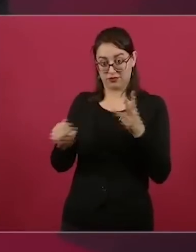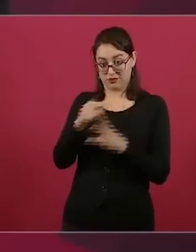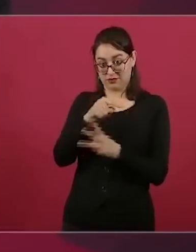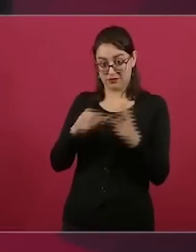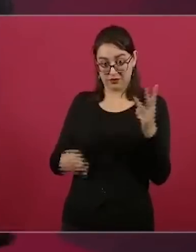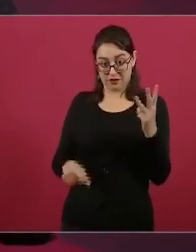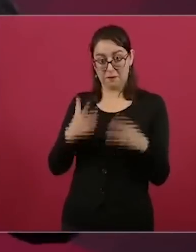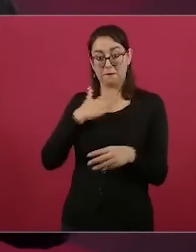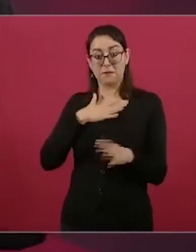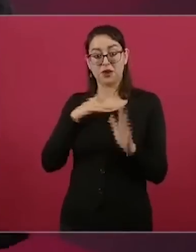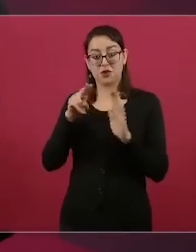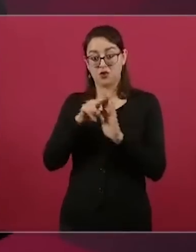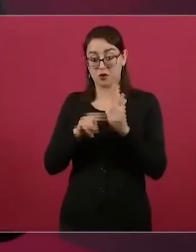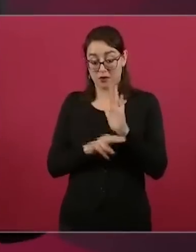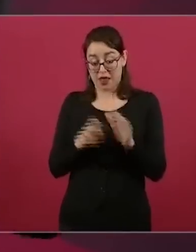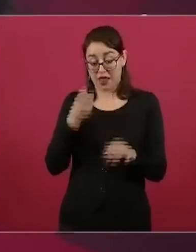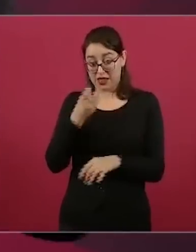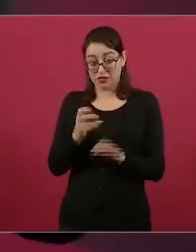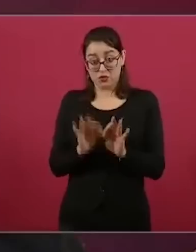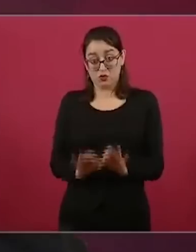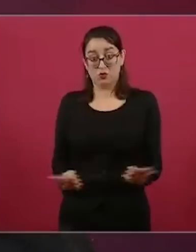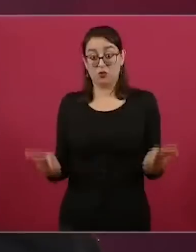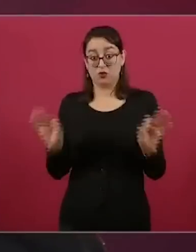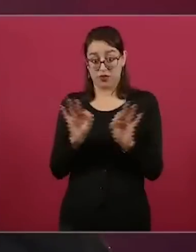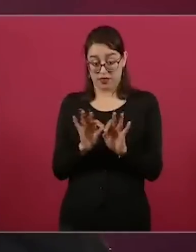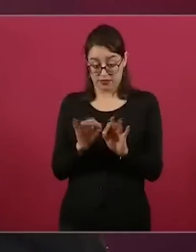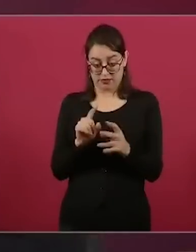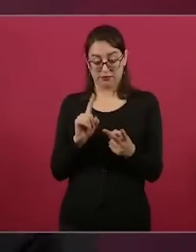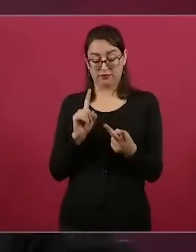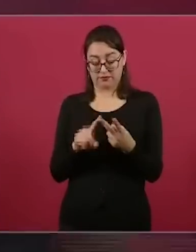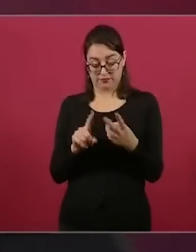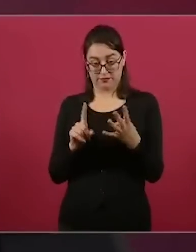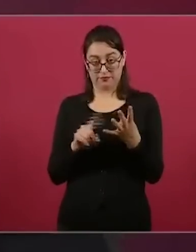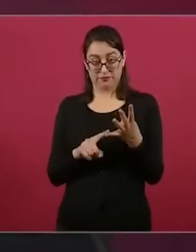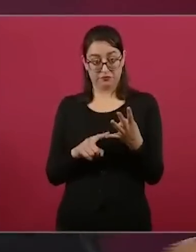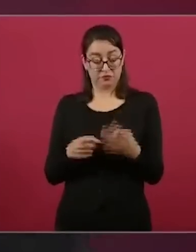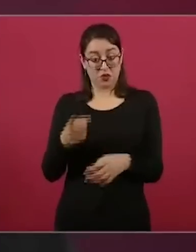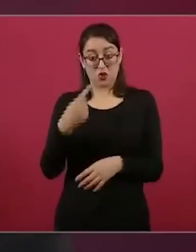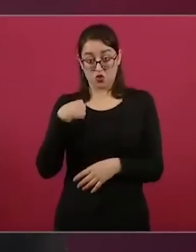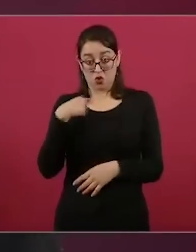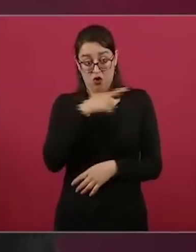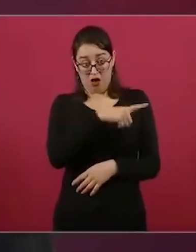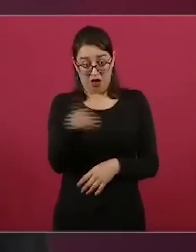y no reprimir y no censurar.